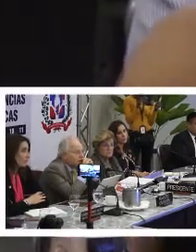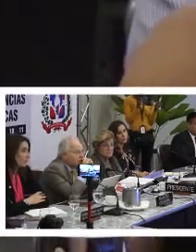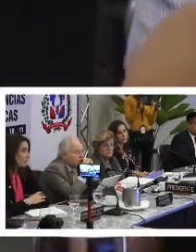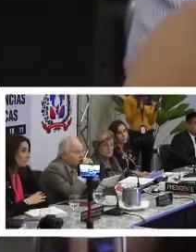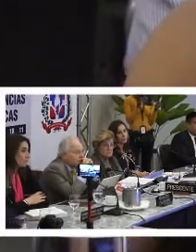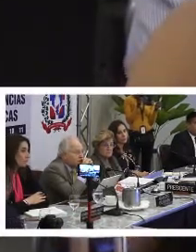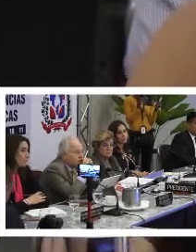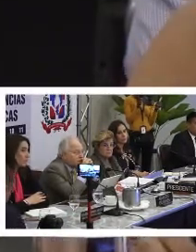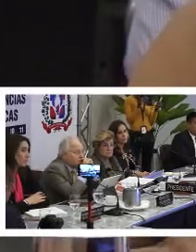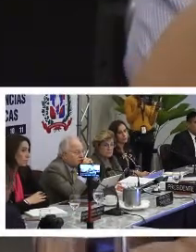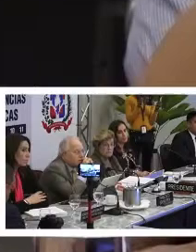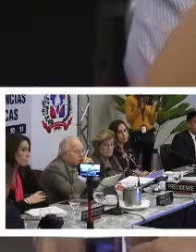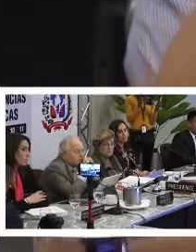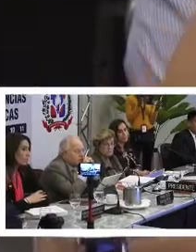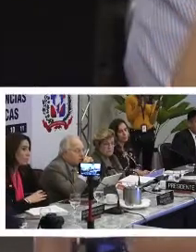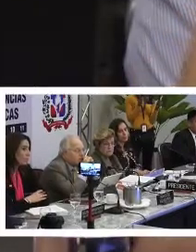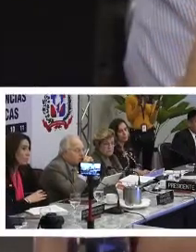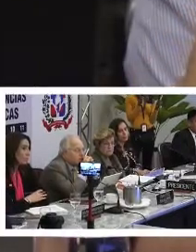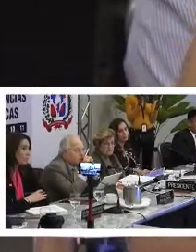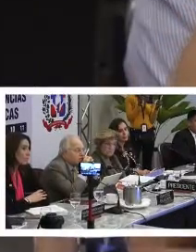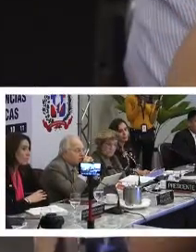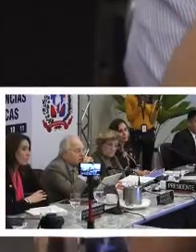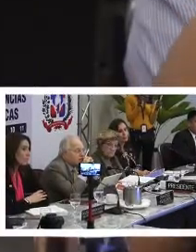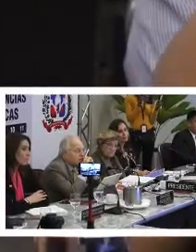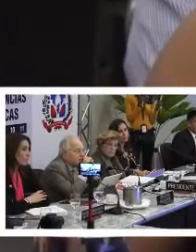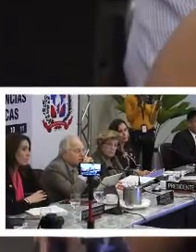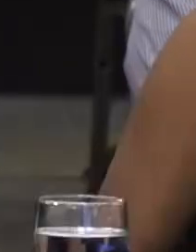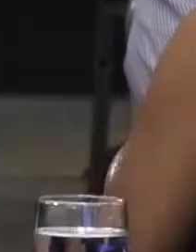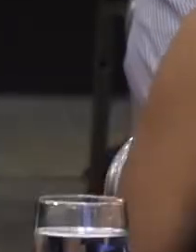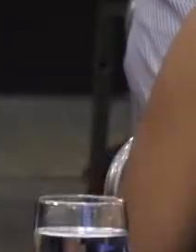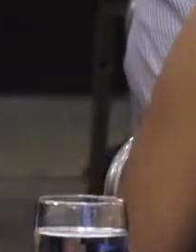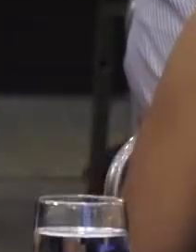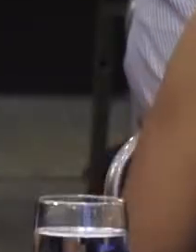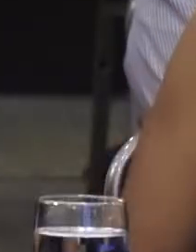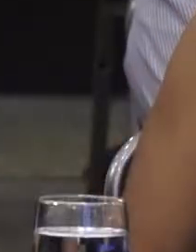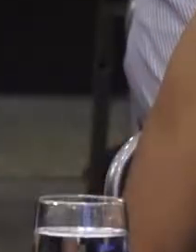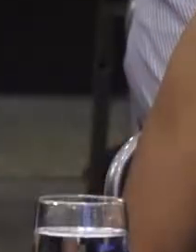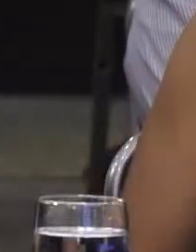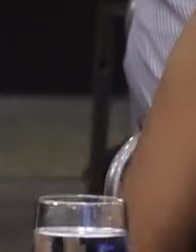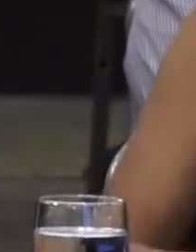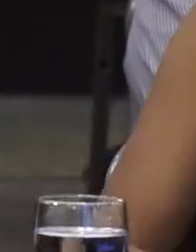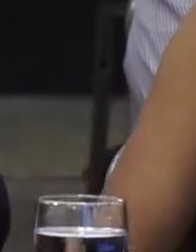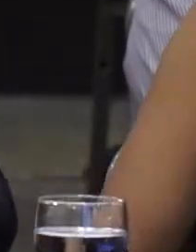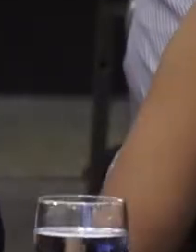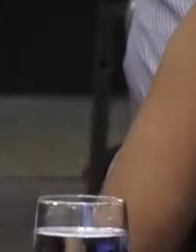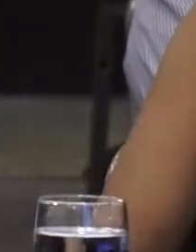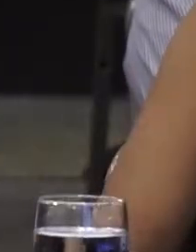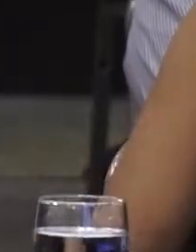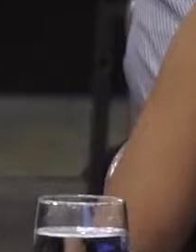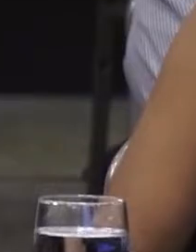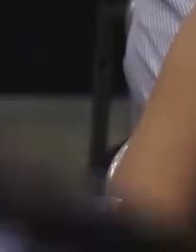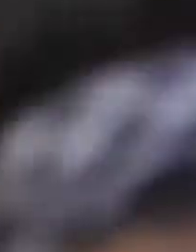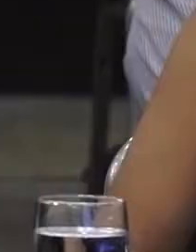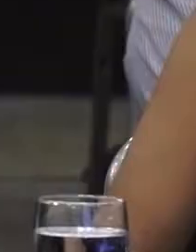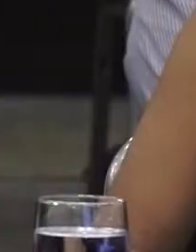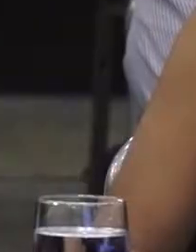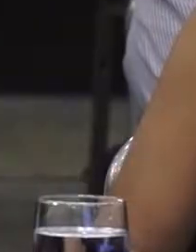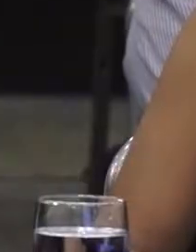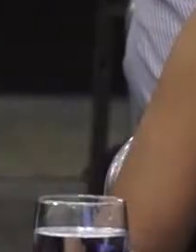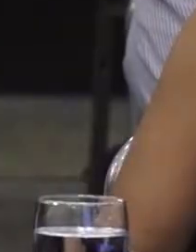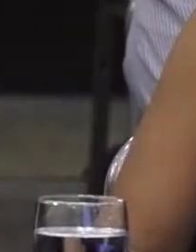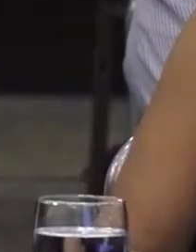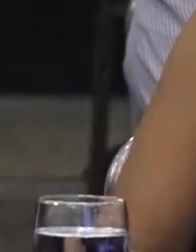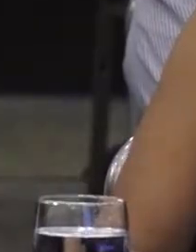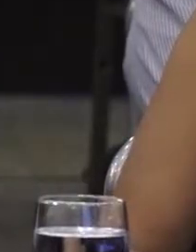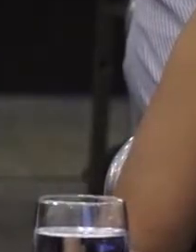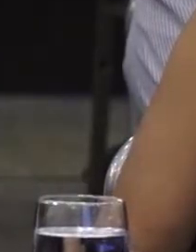derecho, el segundo derecho y el tercero derecho. Somos humanos. El objetivo es construir un Estado de Derecho, un país en el cual se defienda los